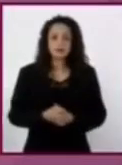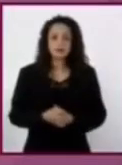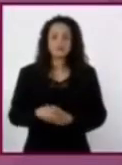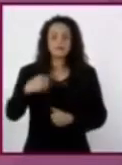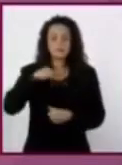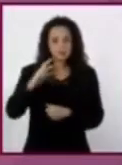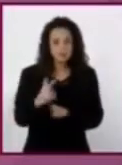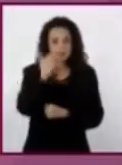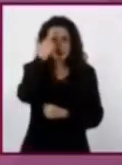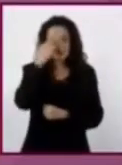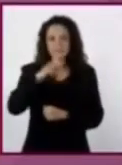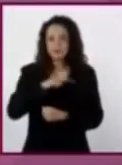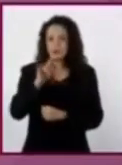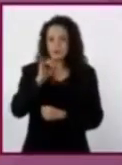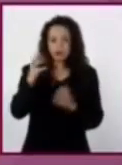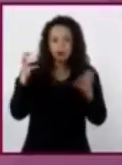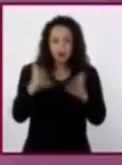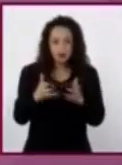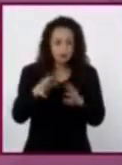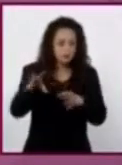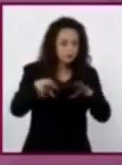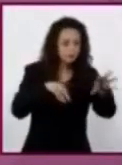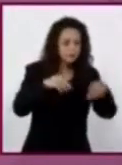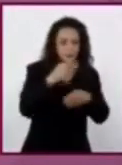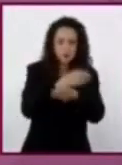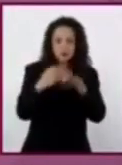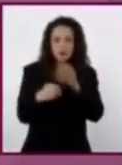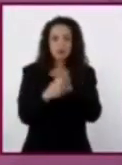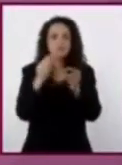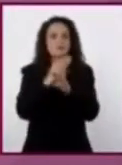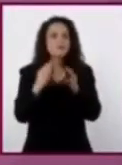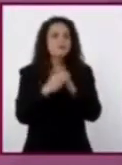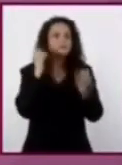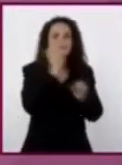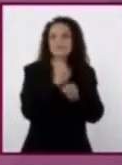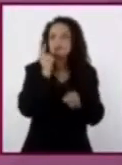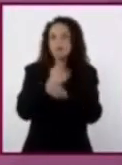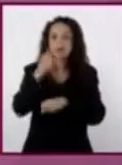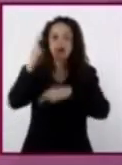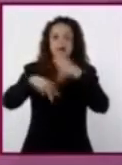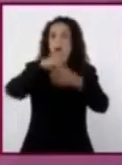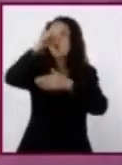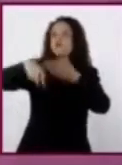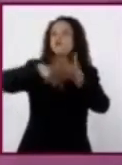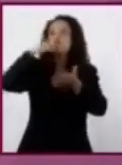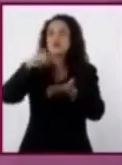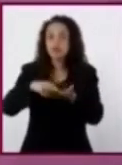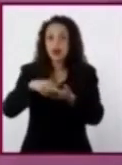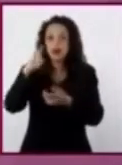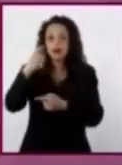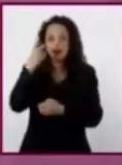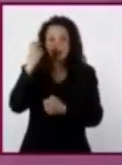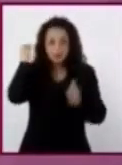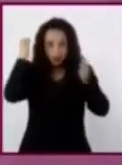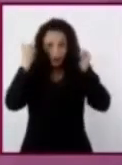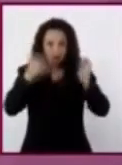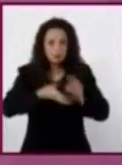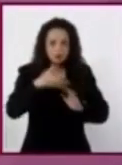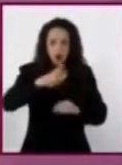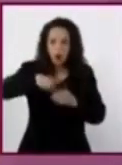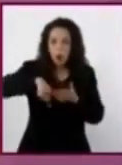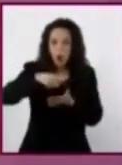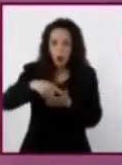en que mi tío realizaba la recolección de restos materiales. Se trasladaba a zonas arqueológicas y dedicaba horas a excavar,